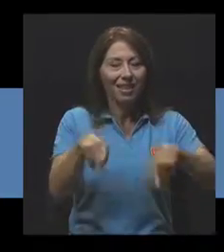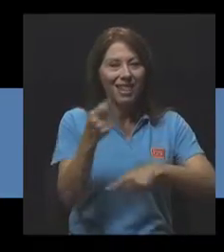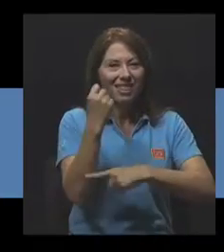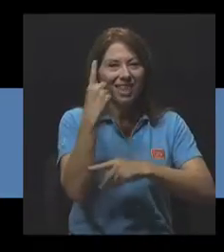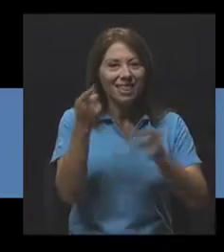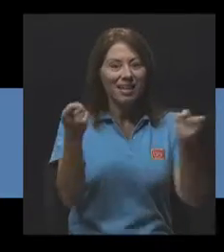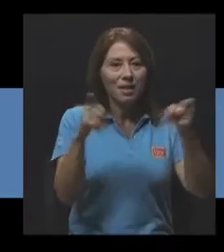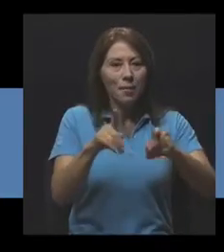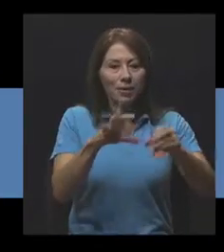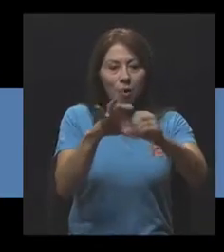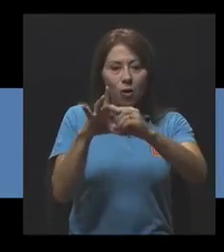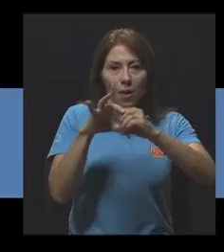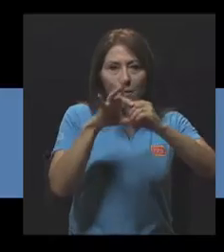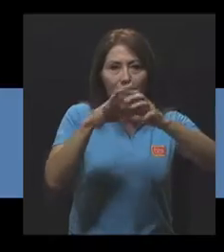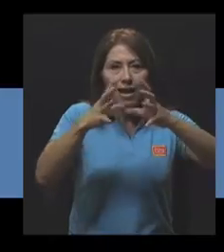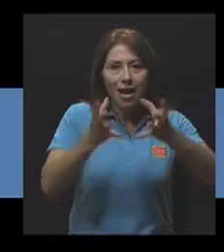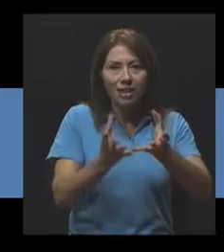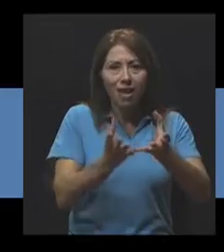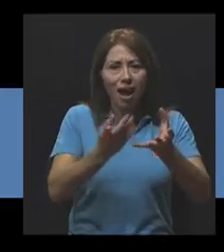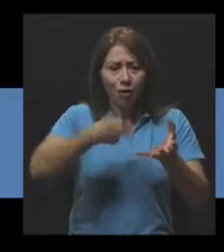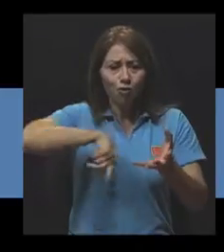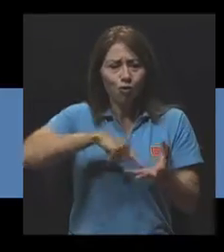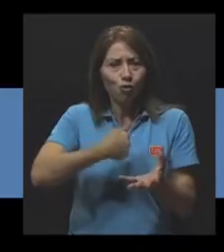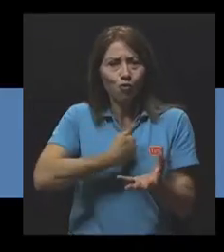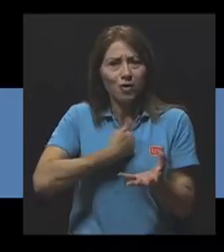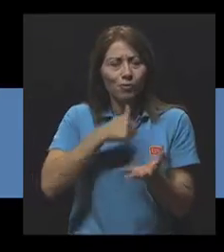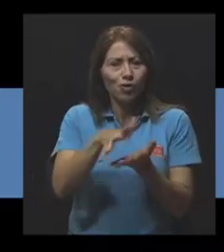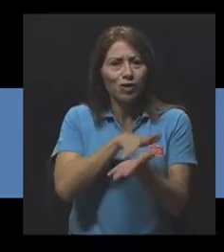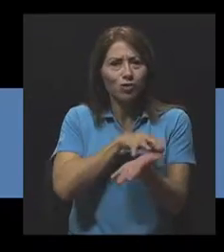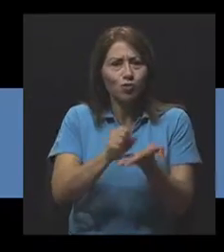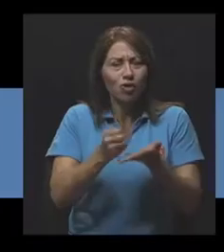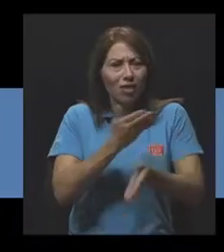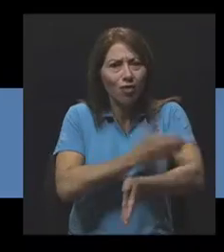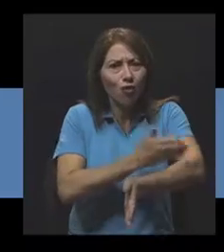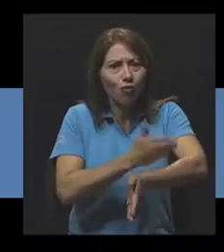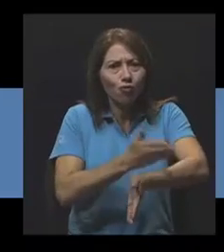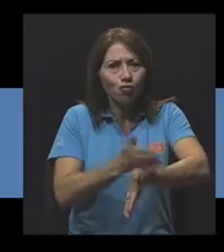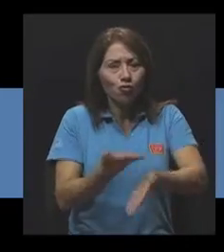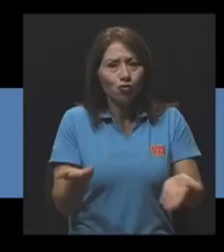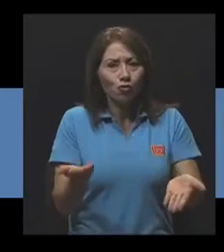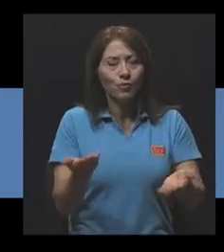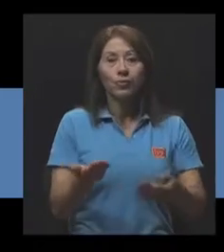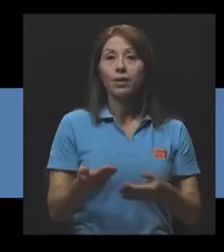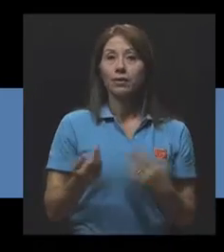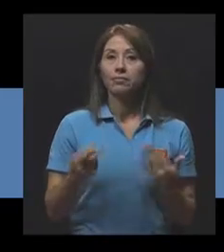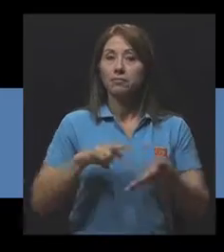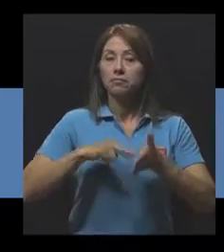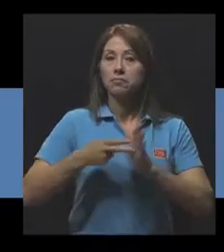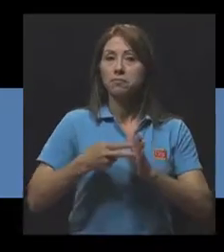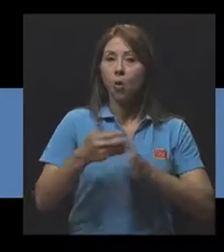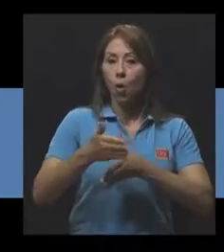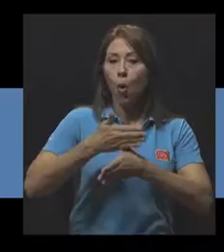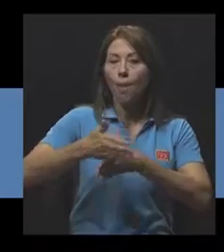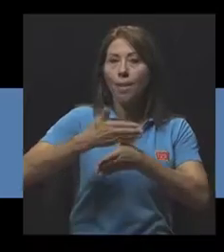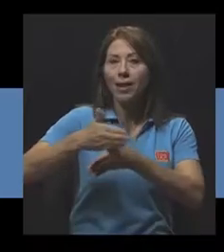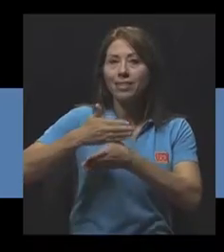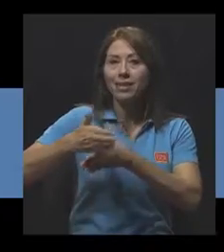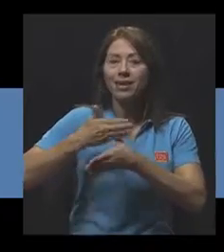planeta. O sea, destruyéndonos a nosotros mismos. El compartir excedentes,